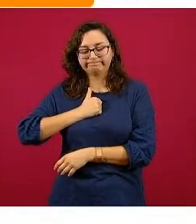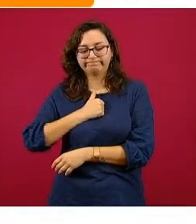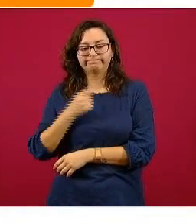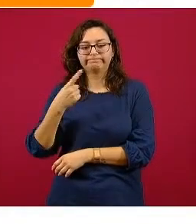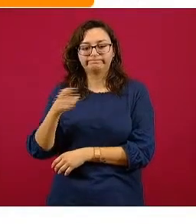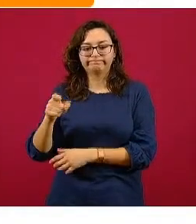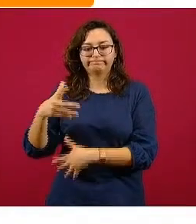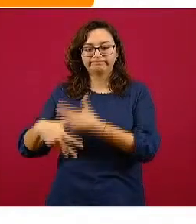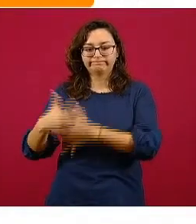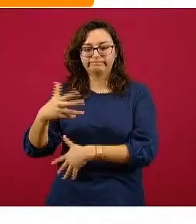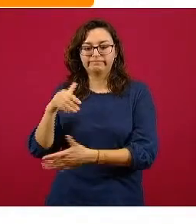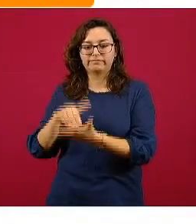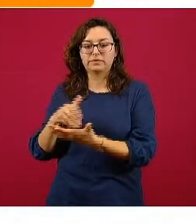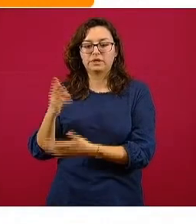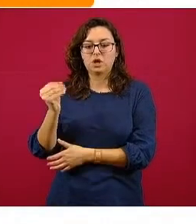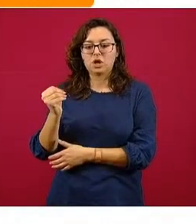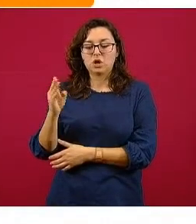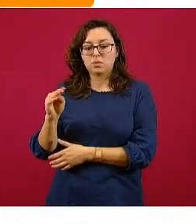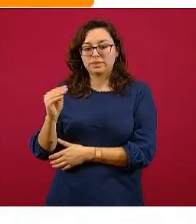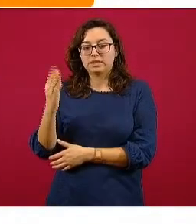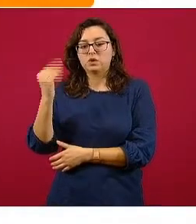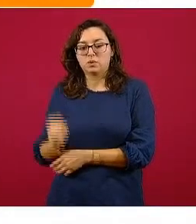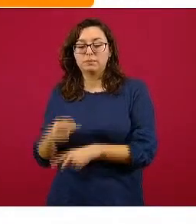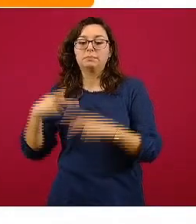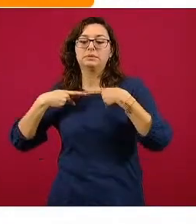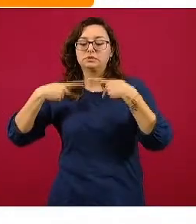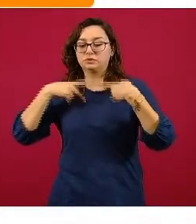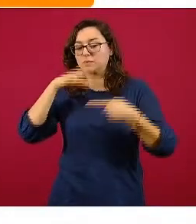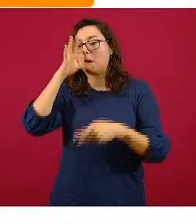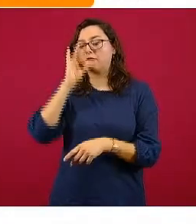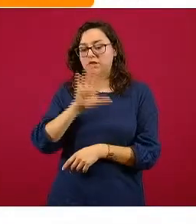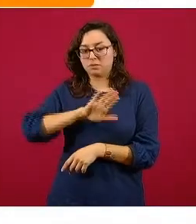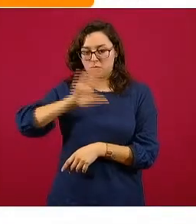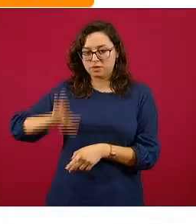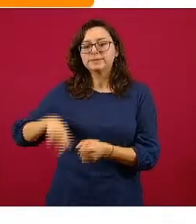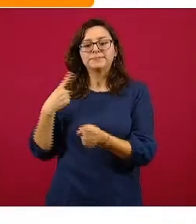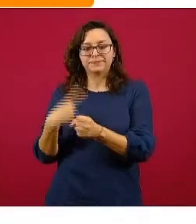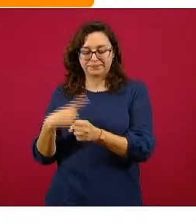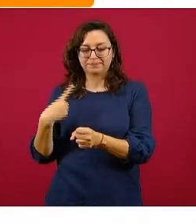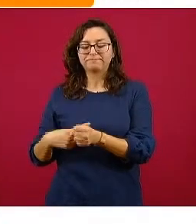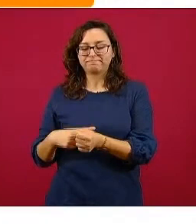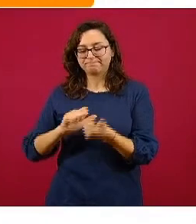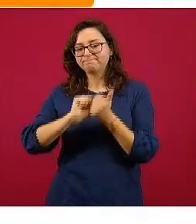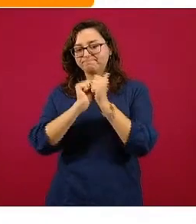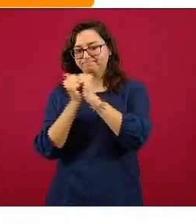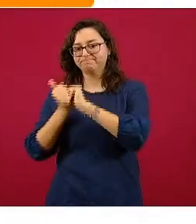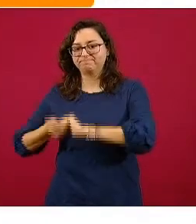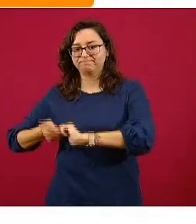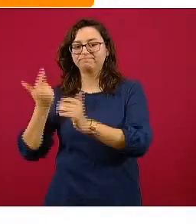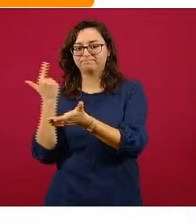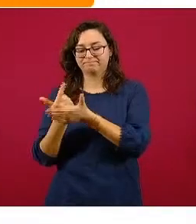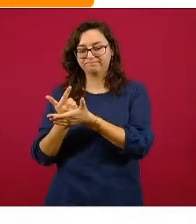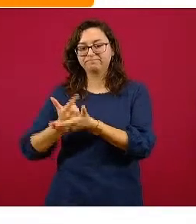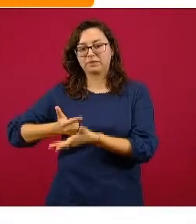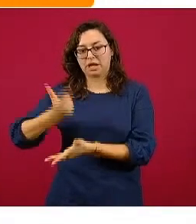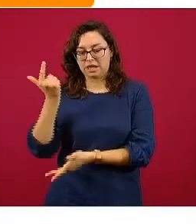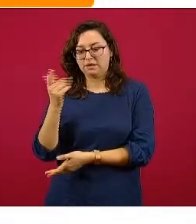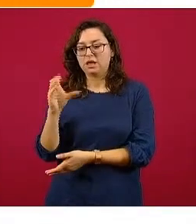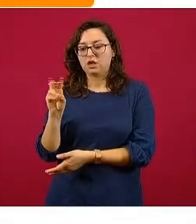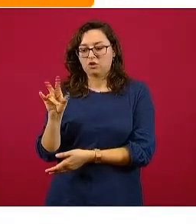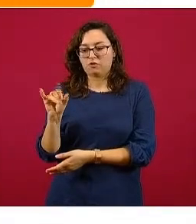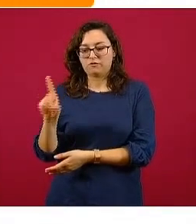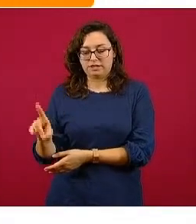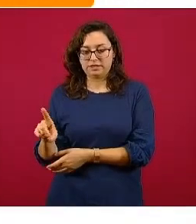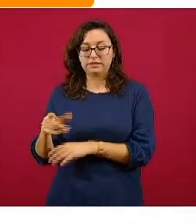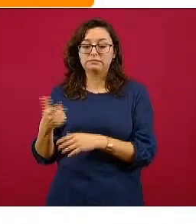115 mil 99 personas han perdido la vida a consecuencia de las complicaciones que sabemos esta enfermedad produce, sobre todo